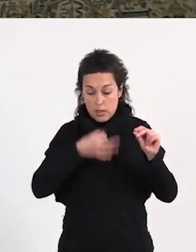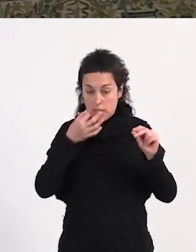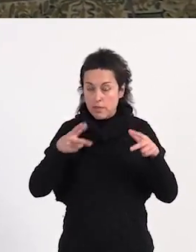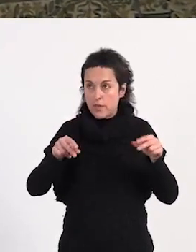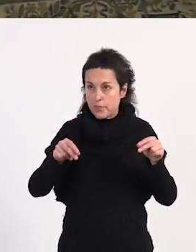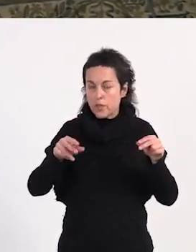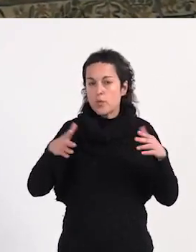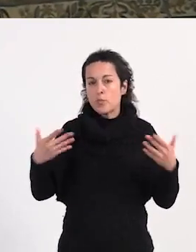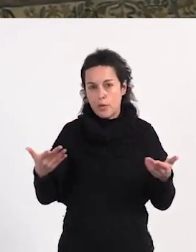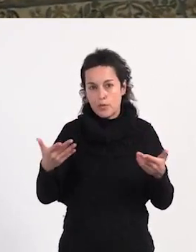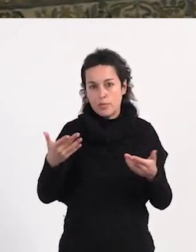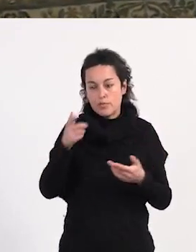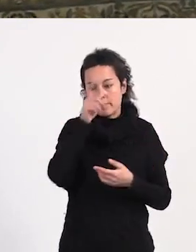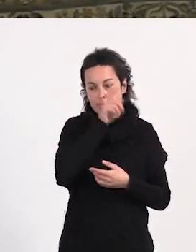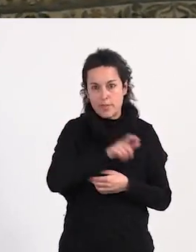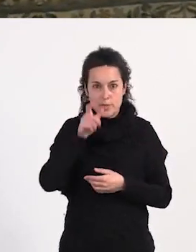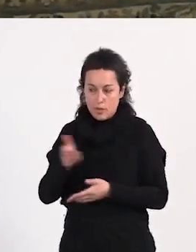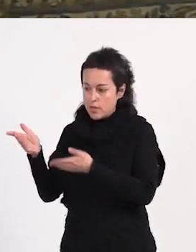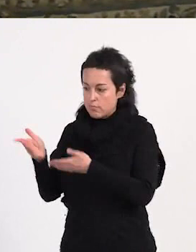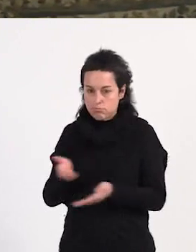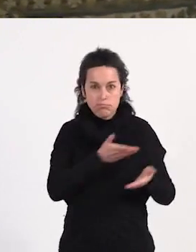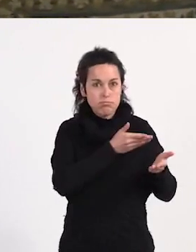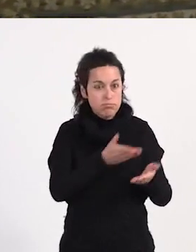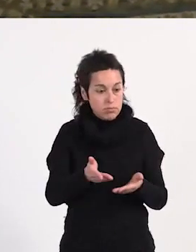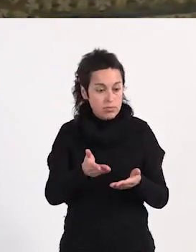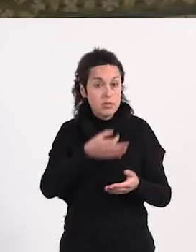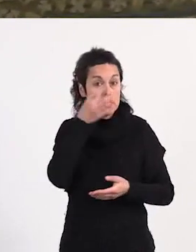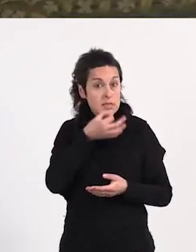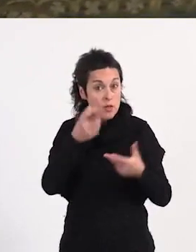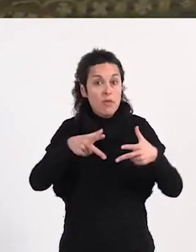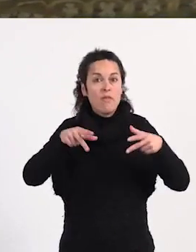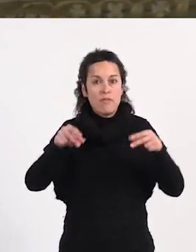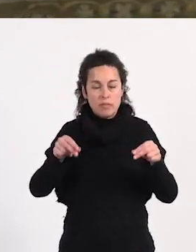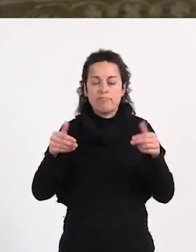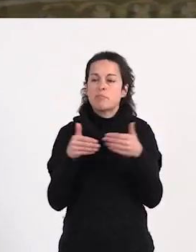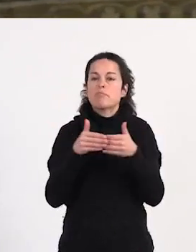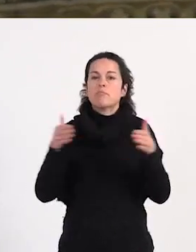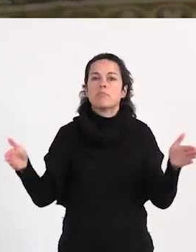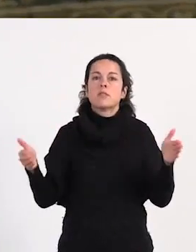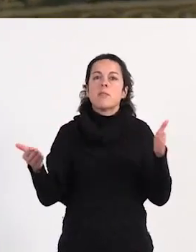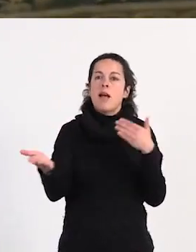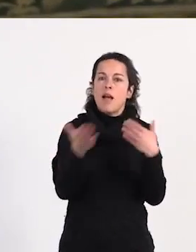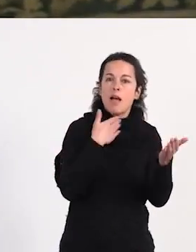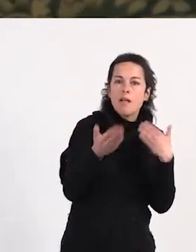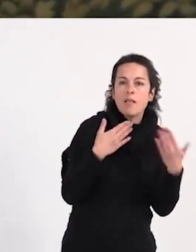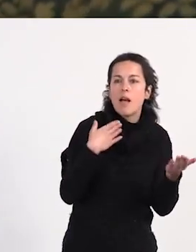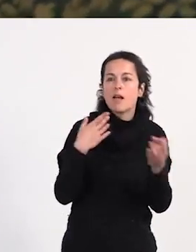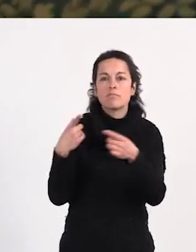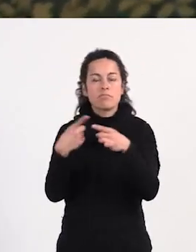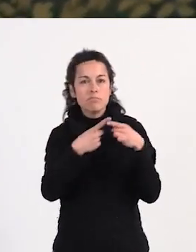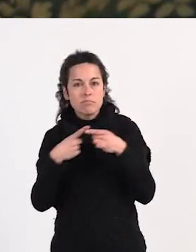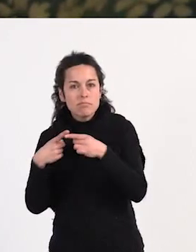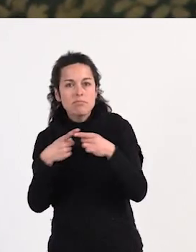Bueno, cuando termine la intervención de nuestras invitadas, dejaremos un espacio para el diálogo, para compartir y